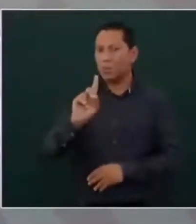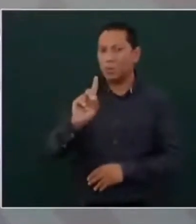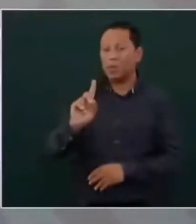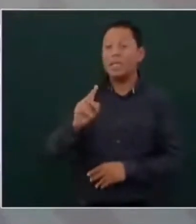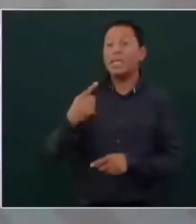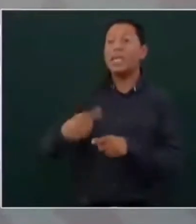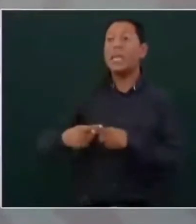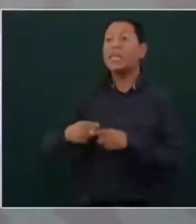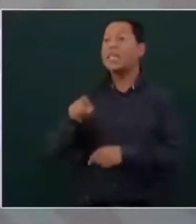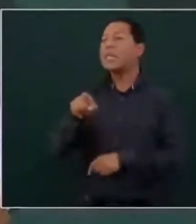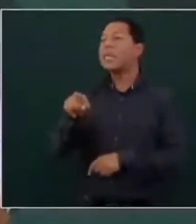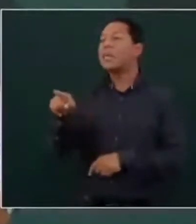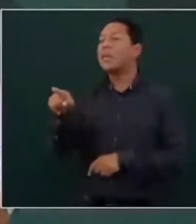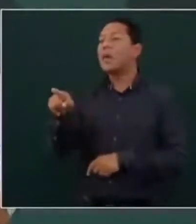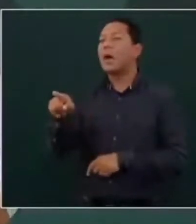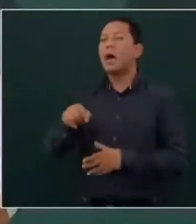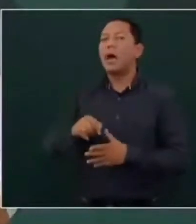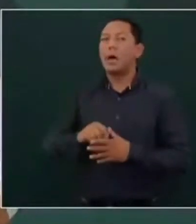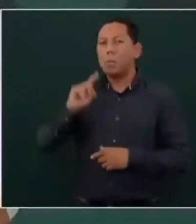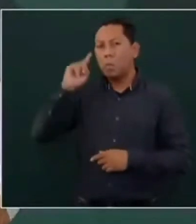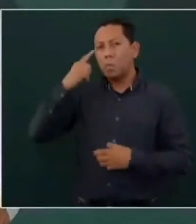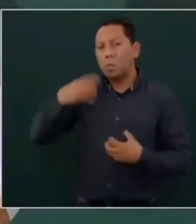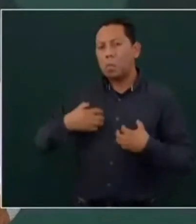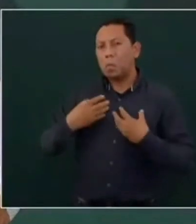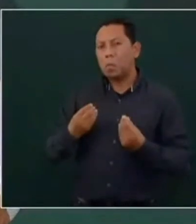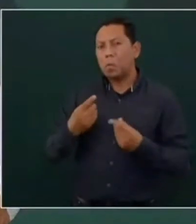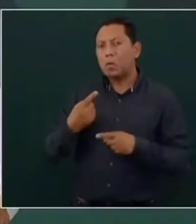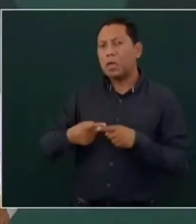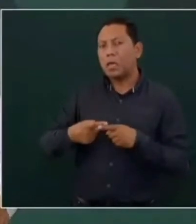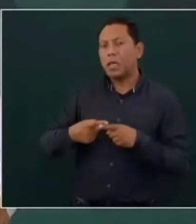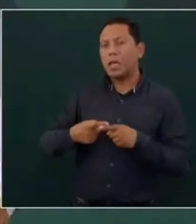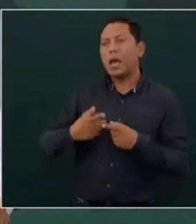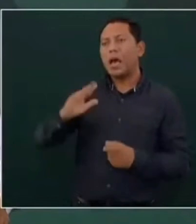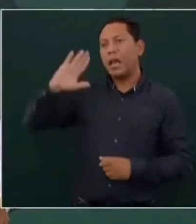y muchos asesores